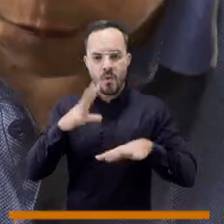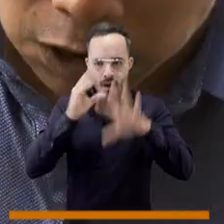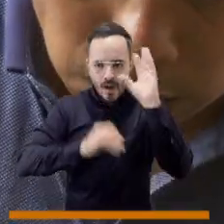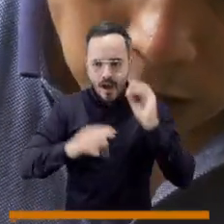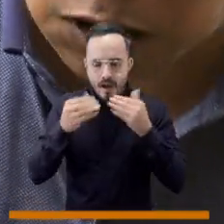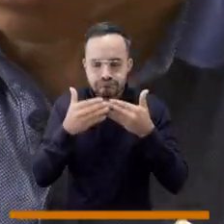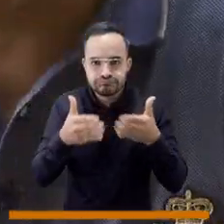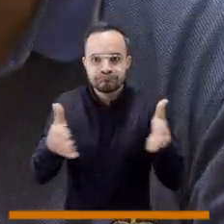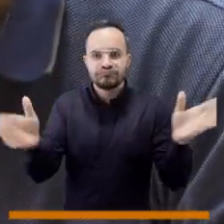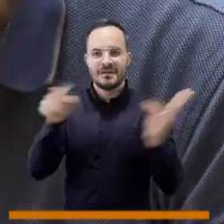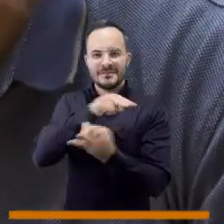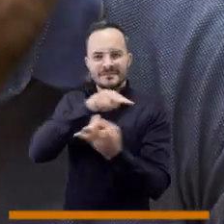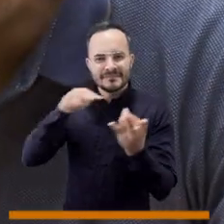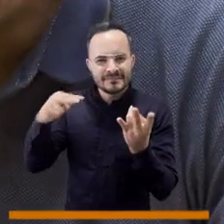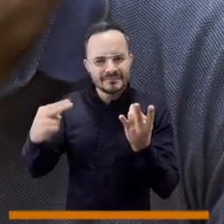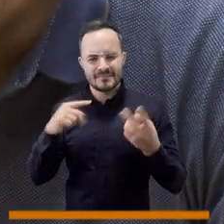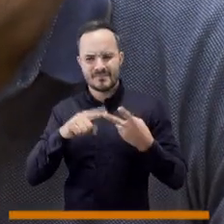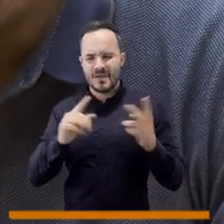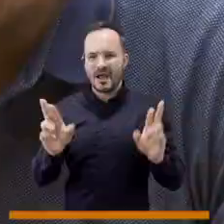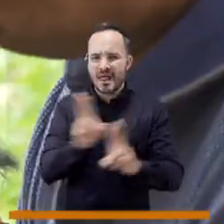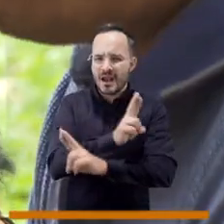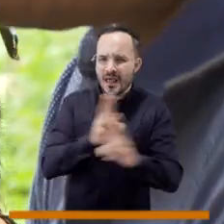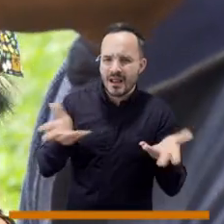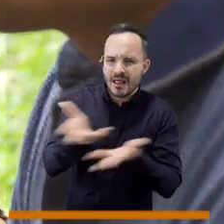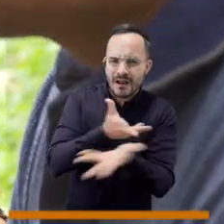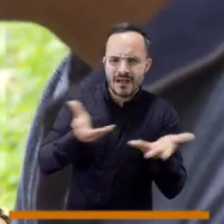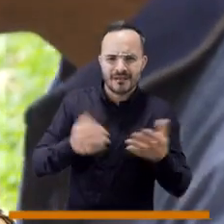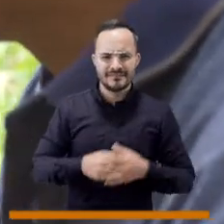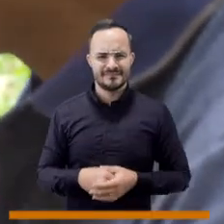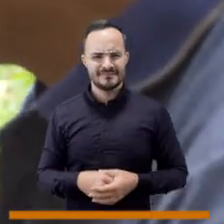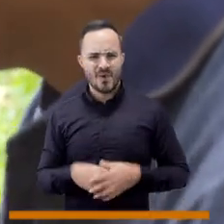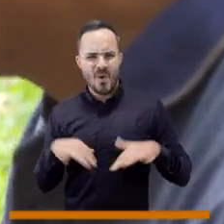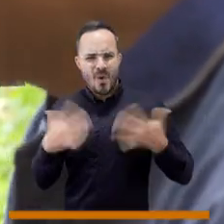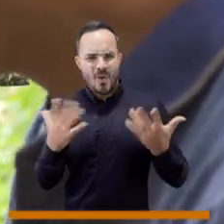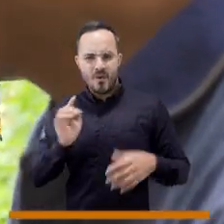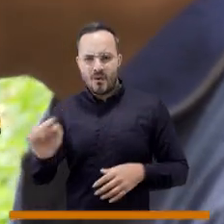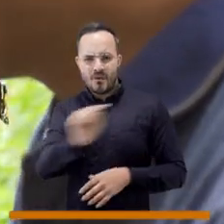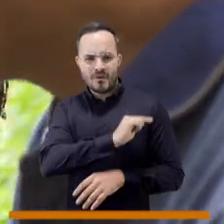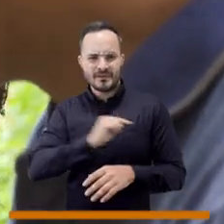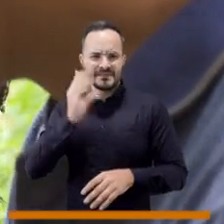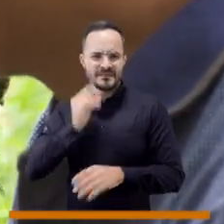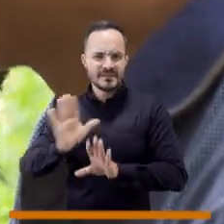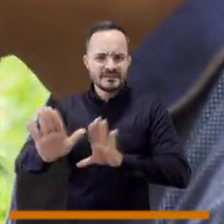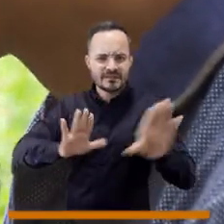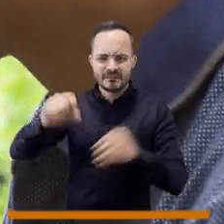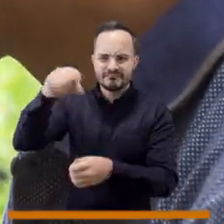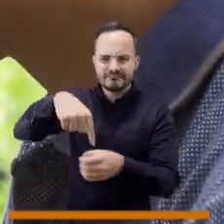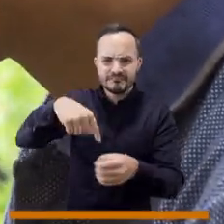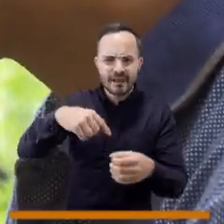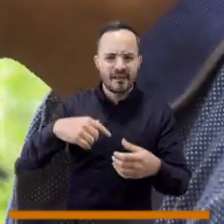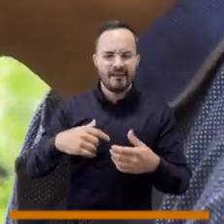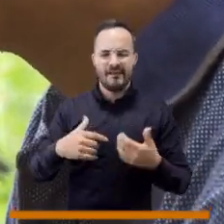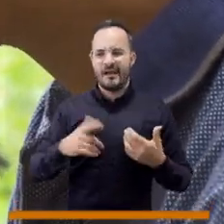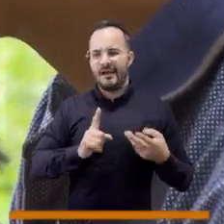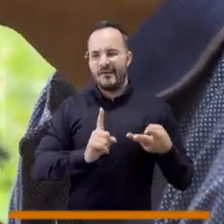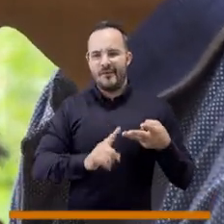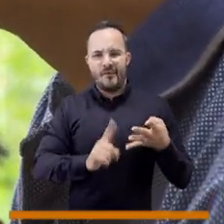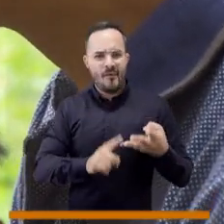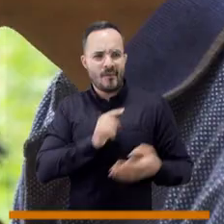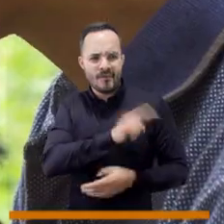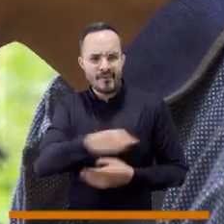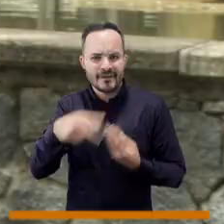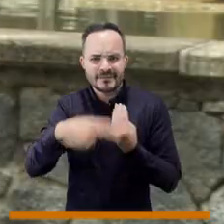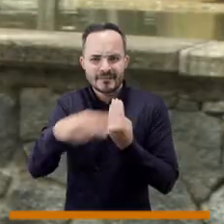relacionamientos, esos modos de cohabitar, de intercambiar, de sembrar, de